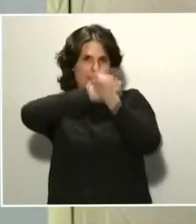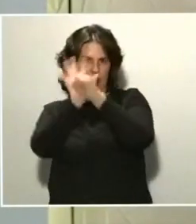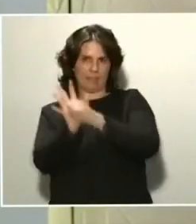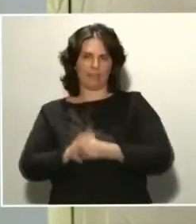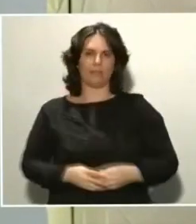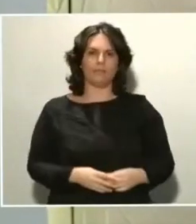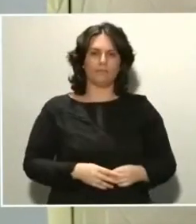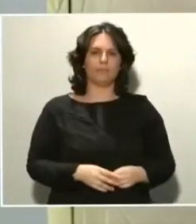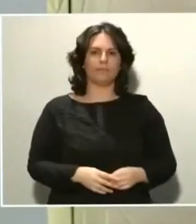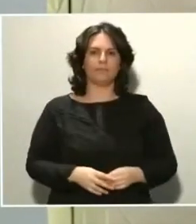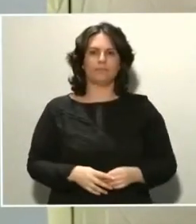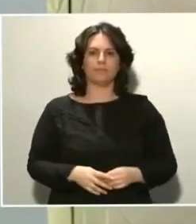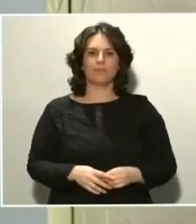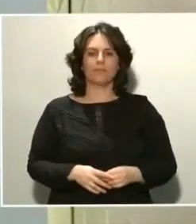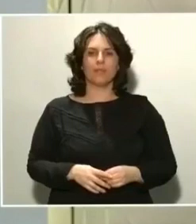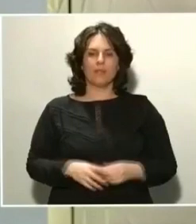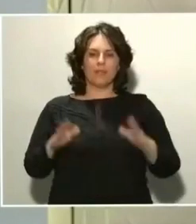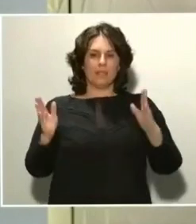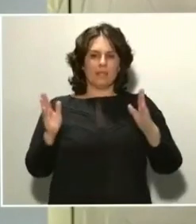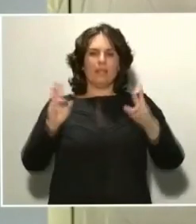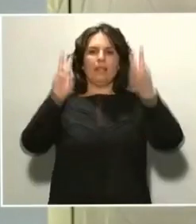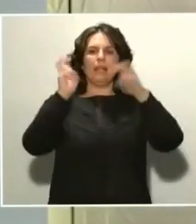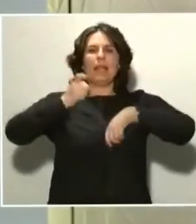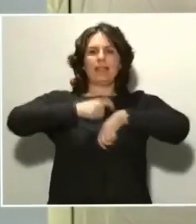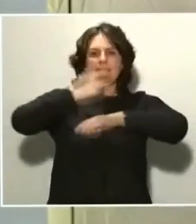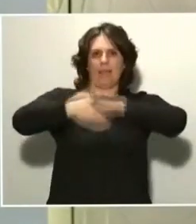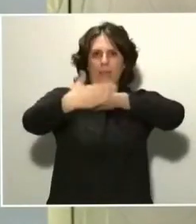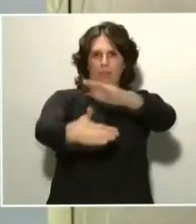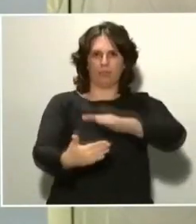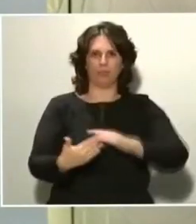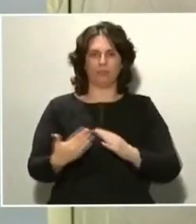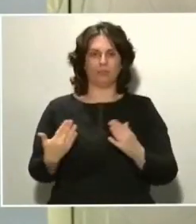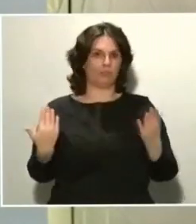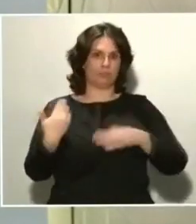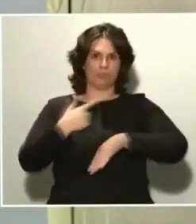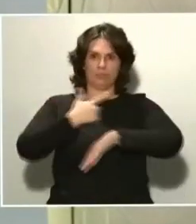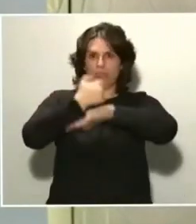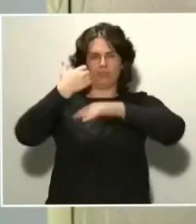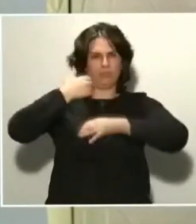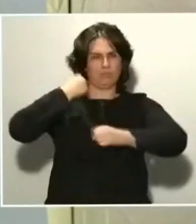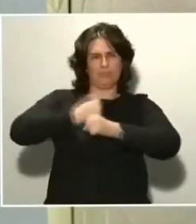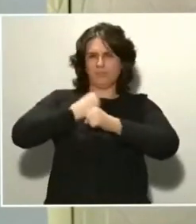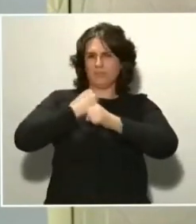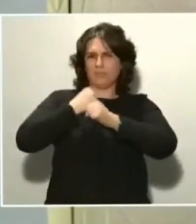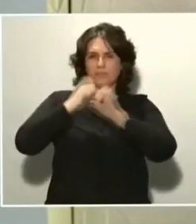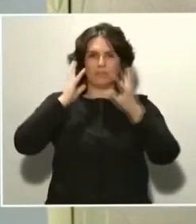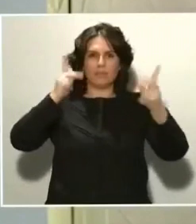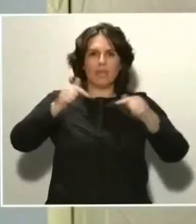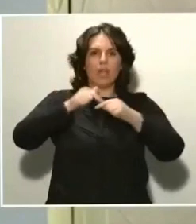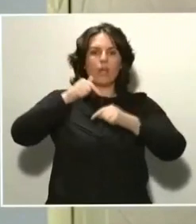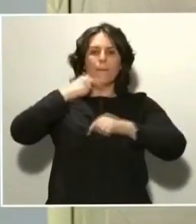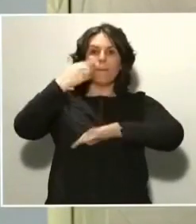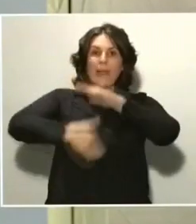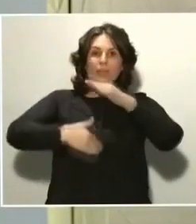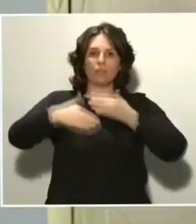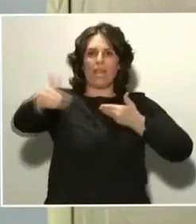Sobre los tiempos, se trabaja desde luego con terreno, se acortan los plazos en las investigaciones que hacemos en todo el mundo, pero hay